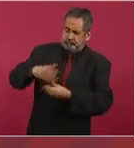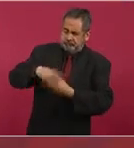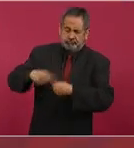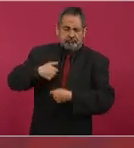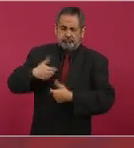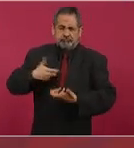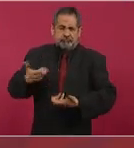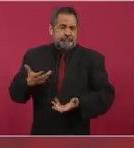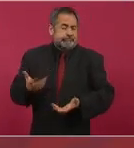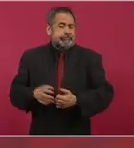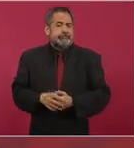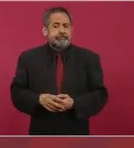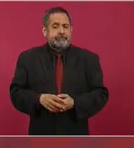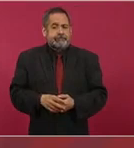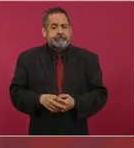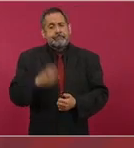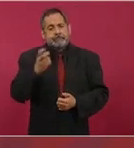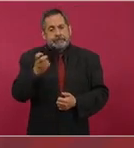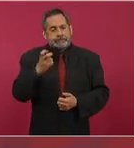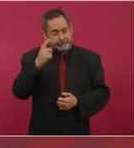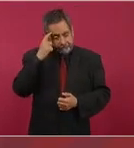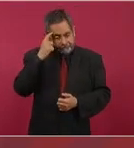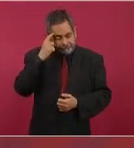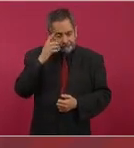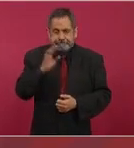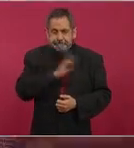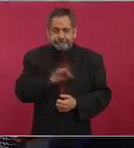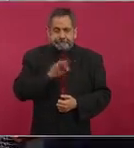entonces esto nos permite